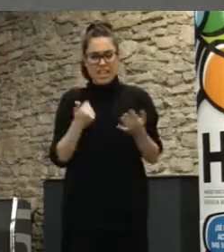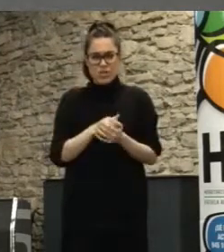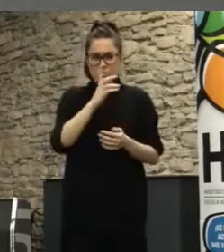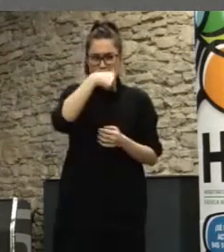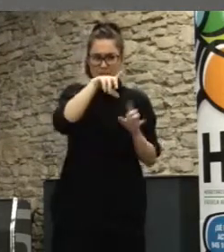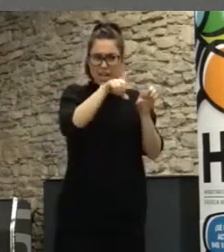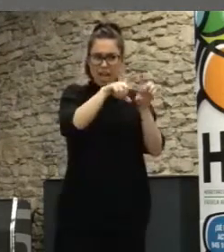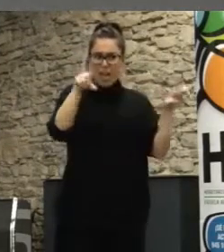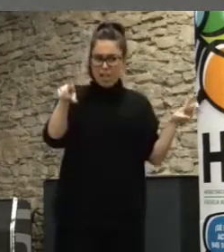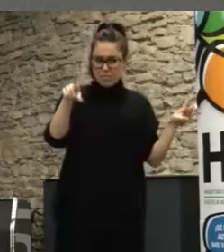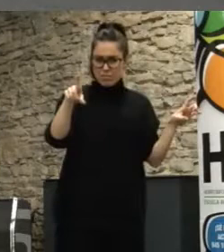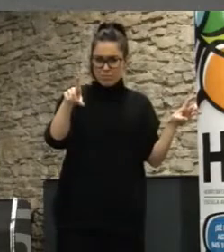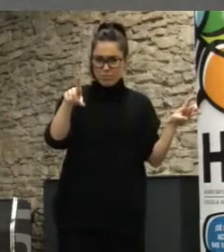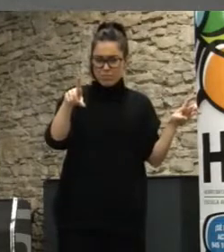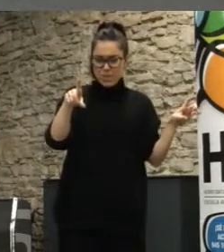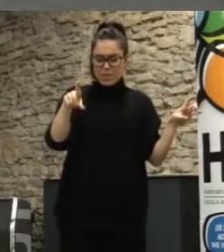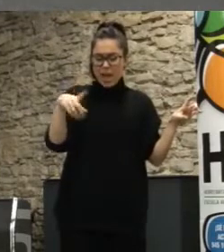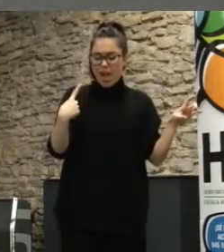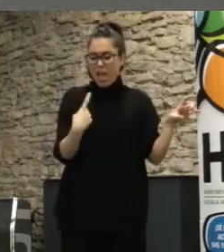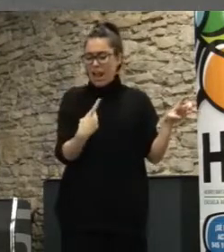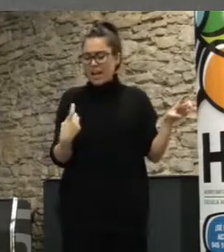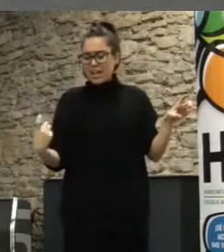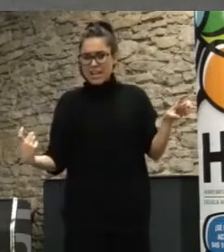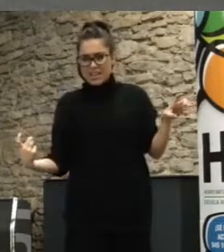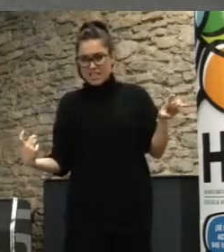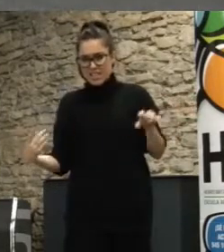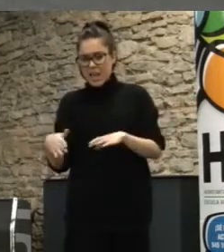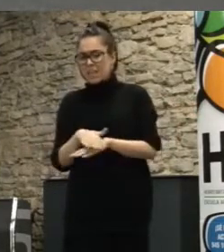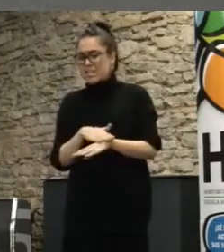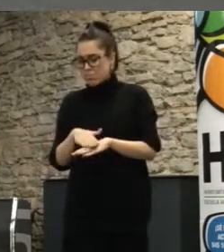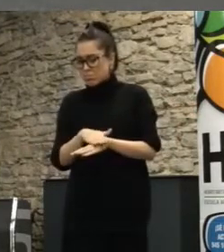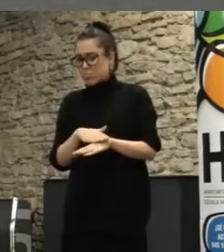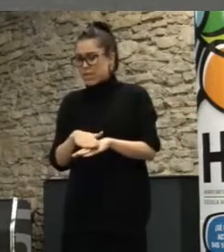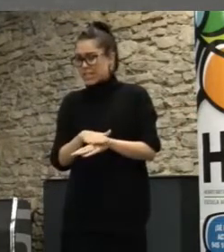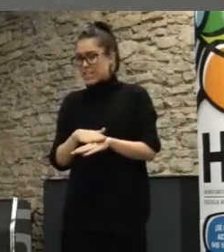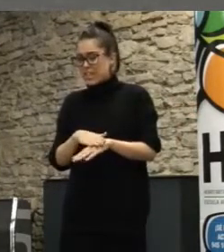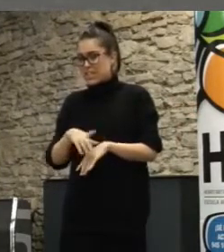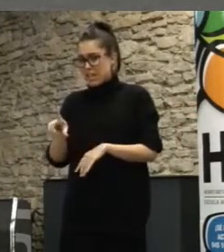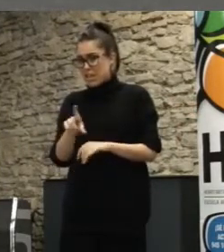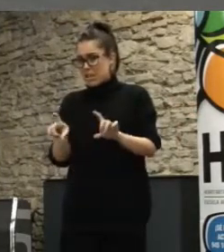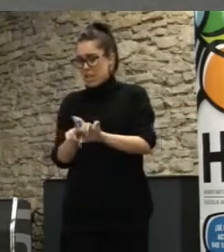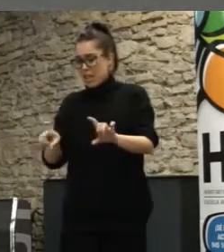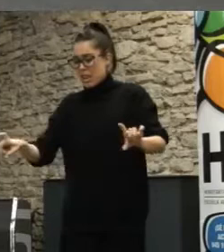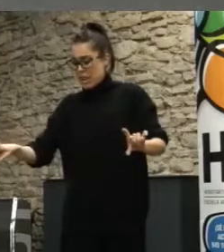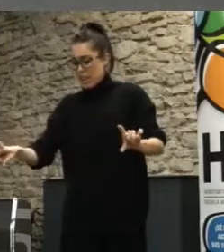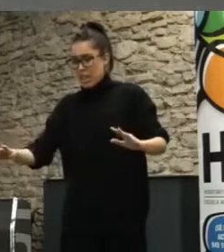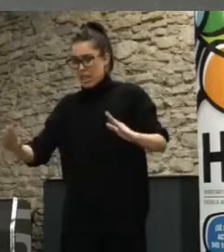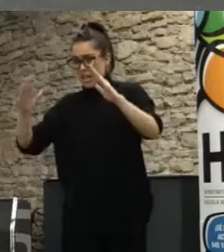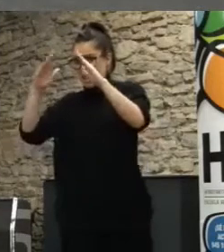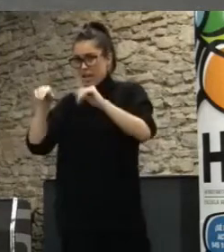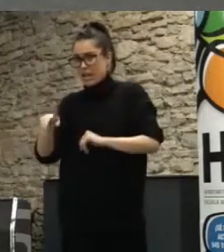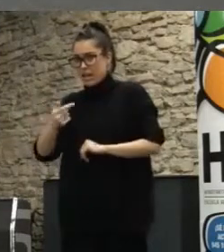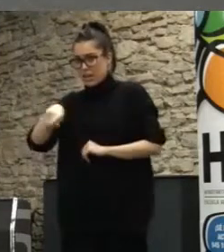aplicado a las necesidades más básicas en las primeras necesidades que son las que deberíamos cubrir en una sociedad